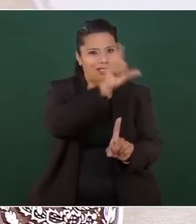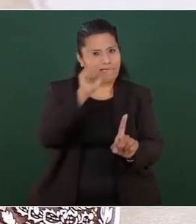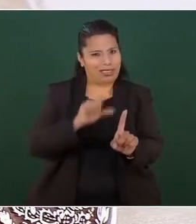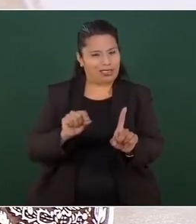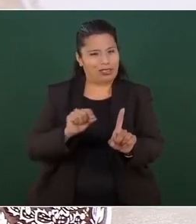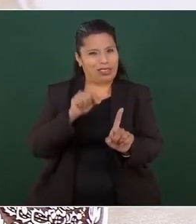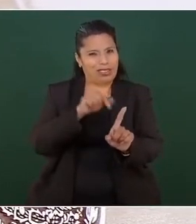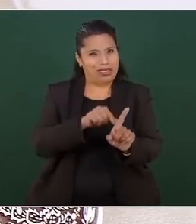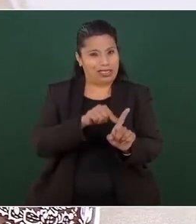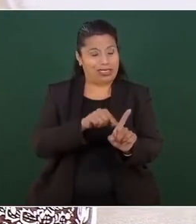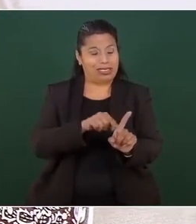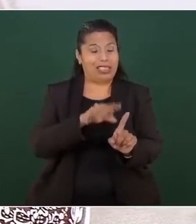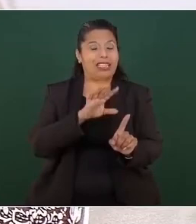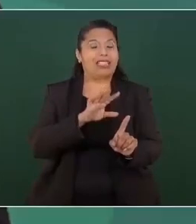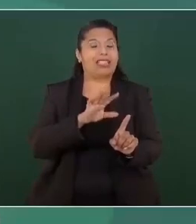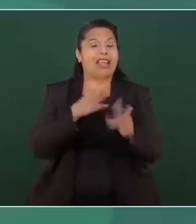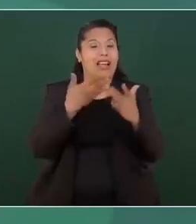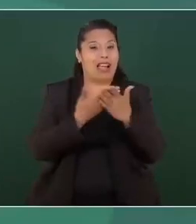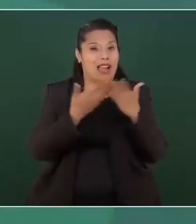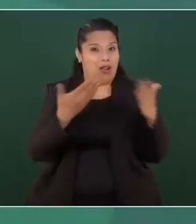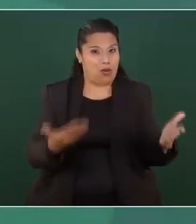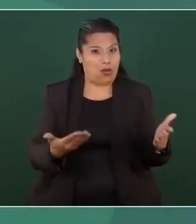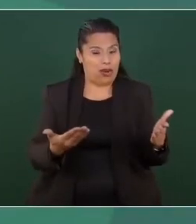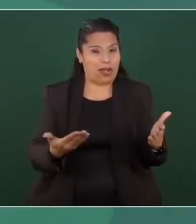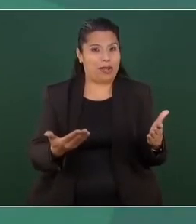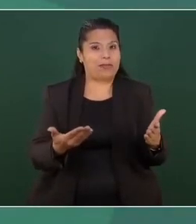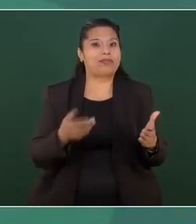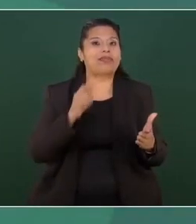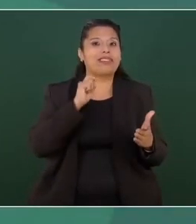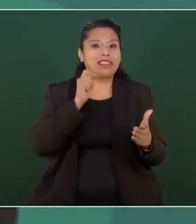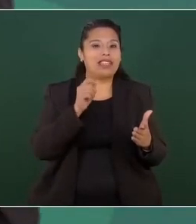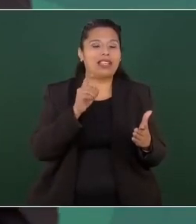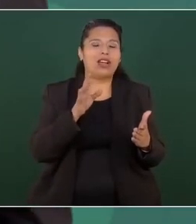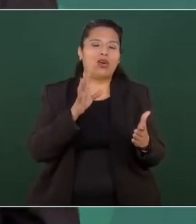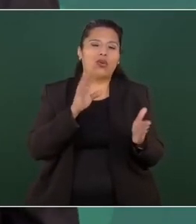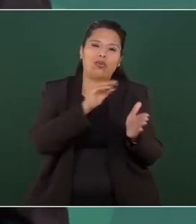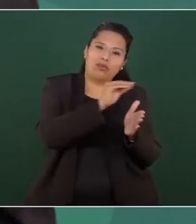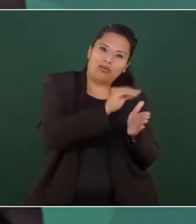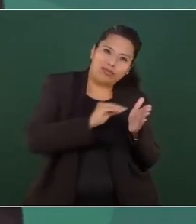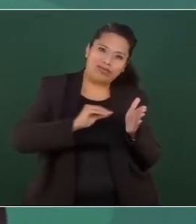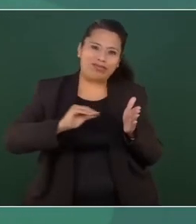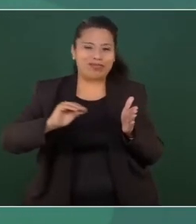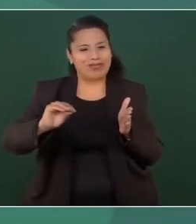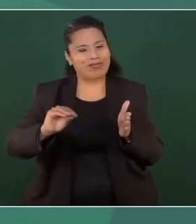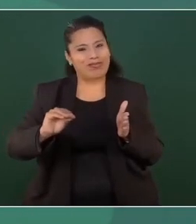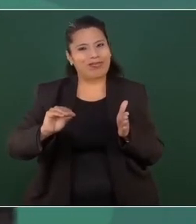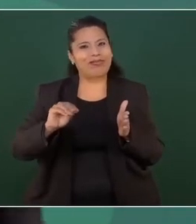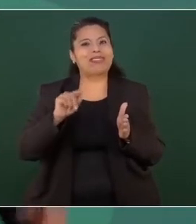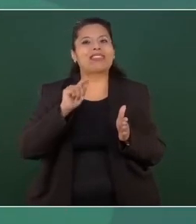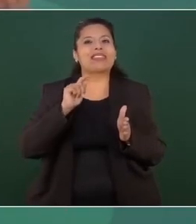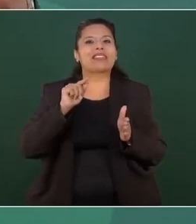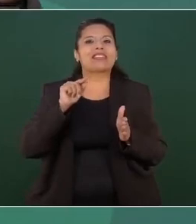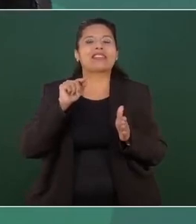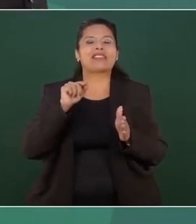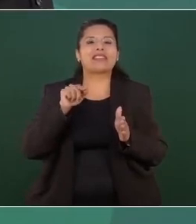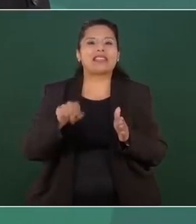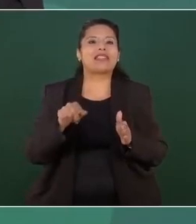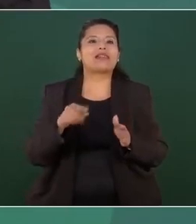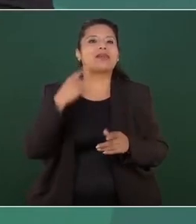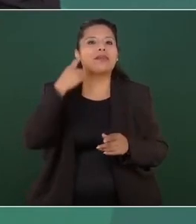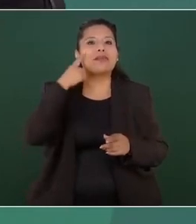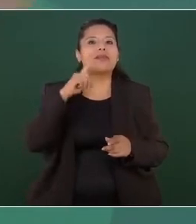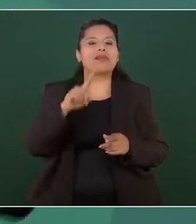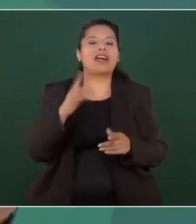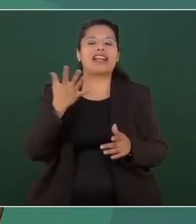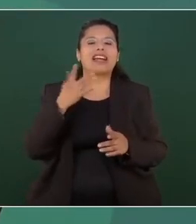esté operada, tenga la tutela,